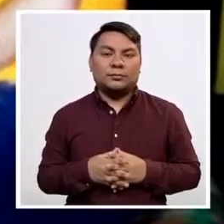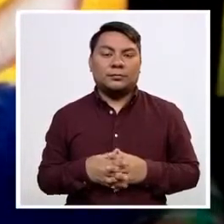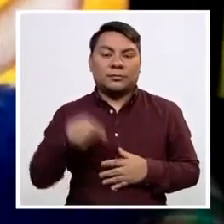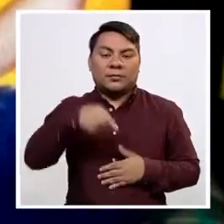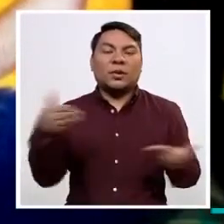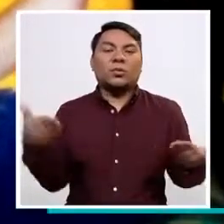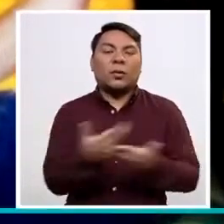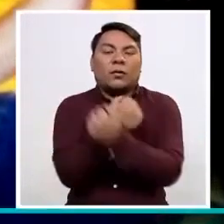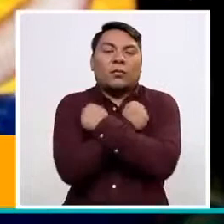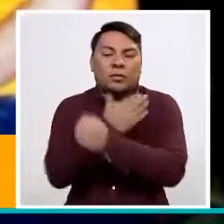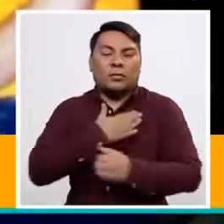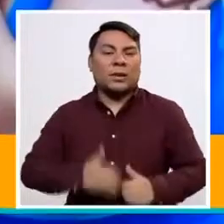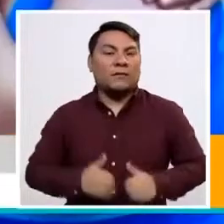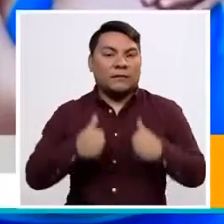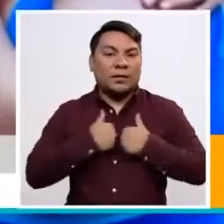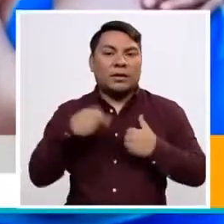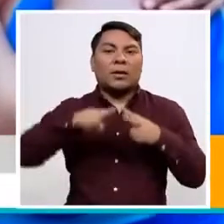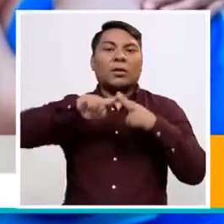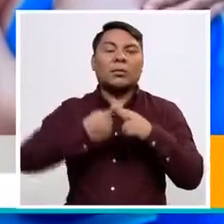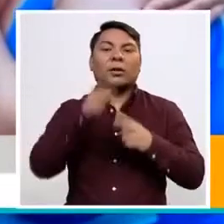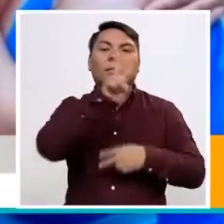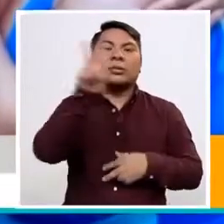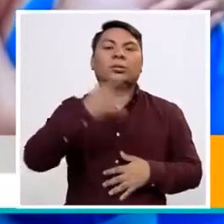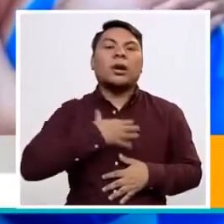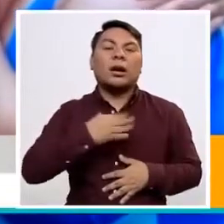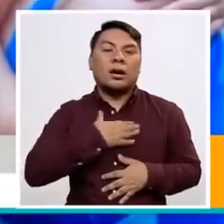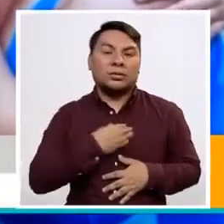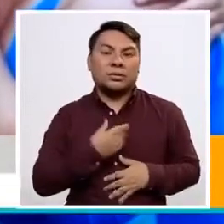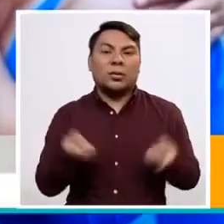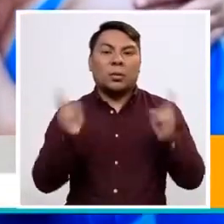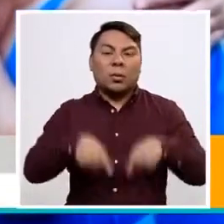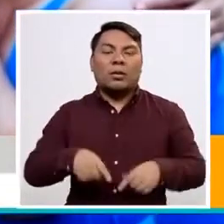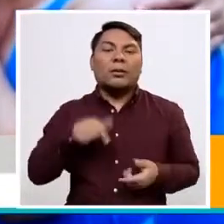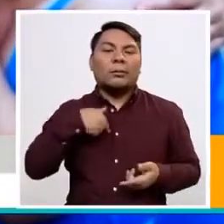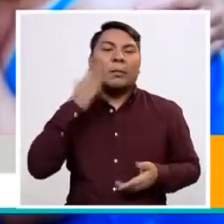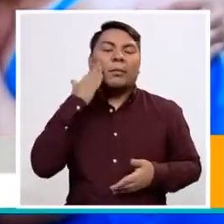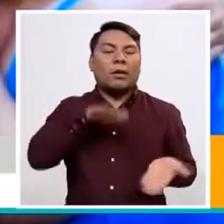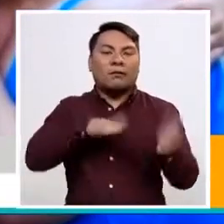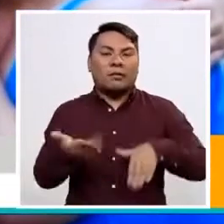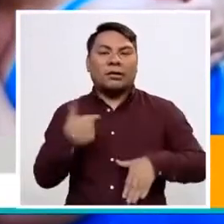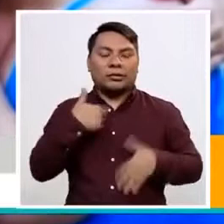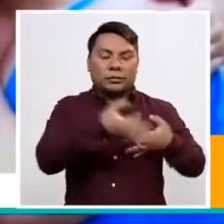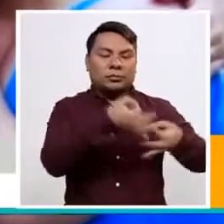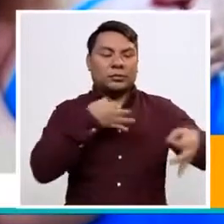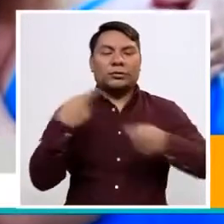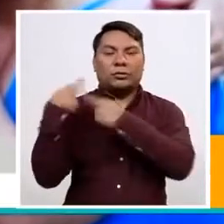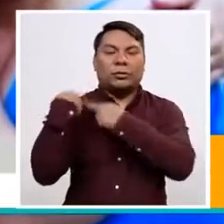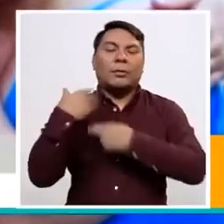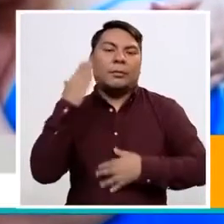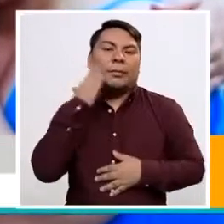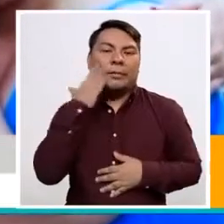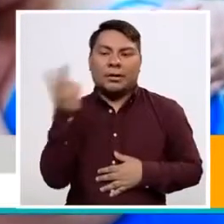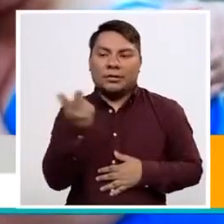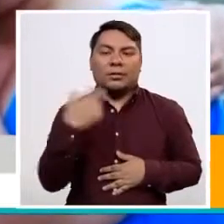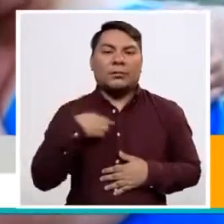Este nuevo amor en mi vida comenzó a los 22 años de edad cuando falleció mi madre y yo asumí el rol de hermana